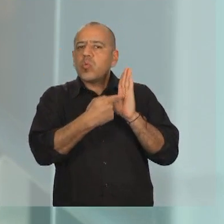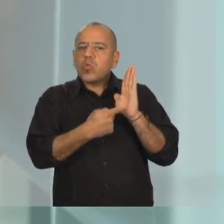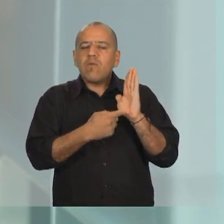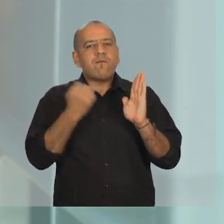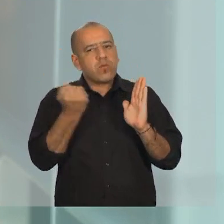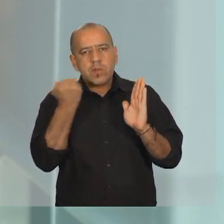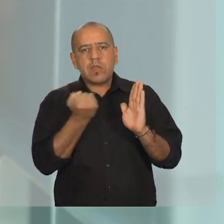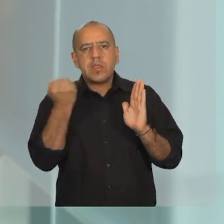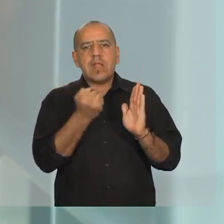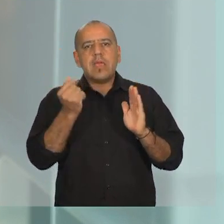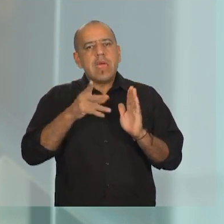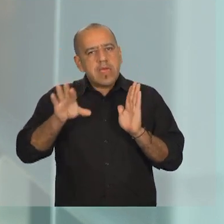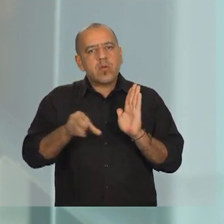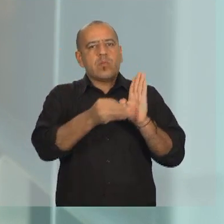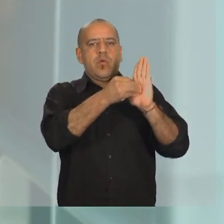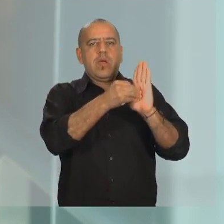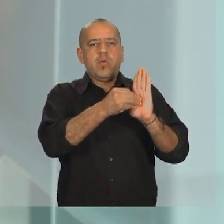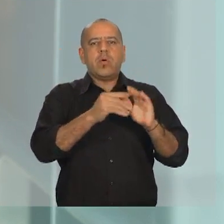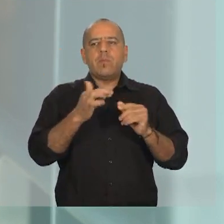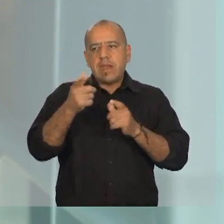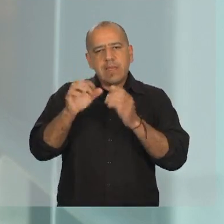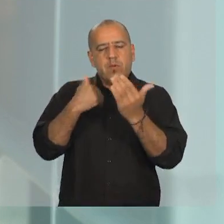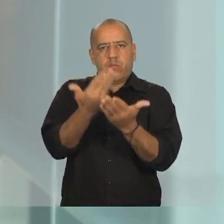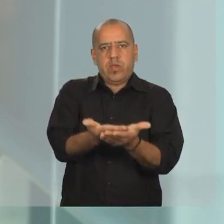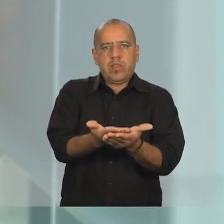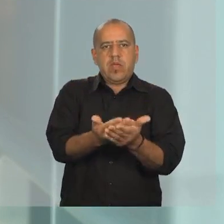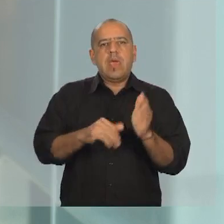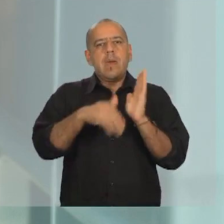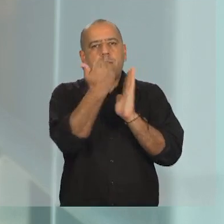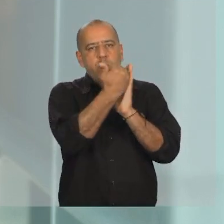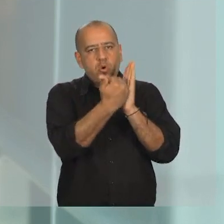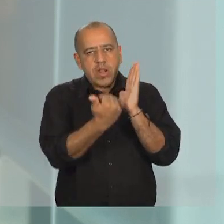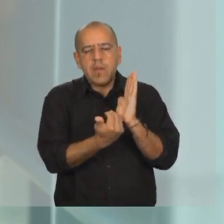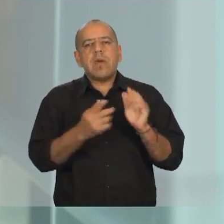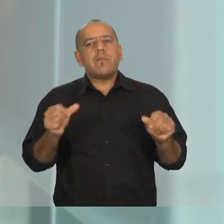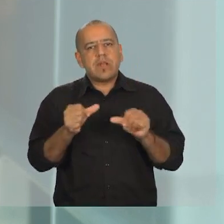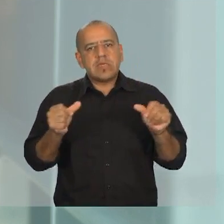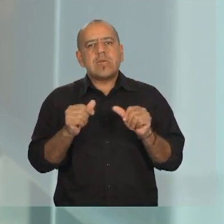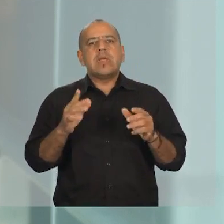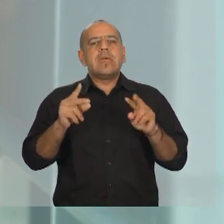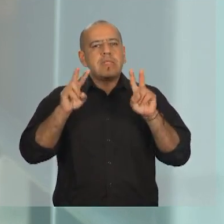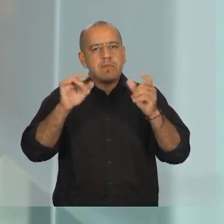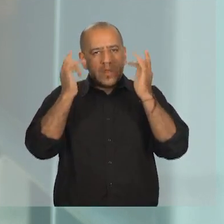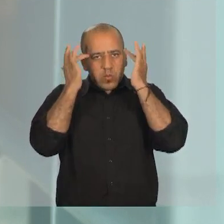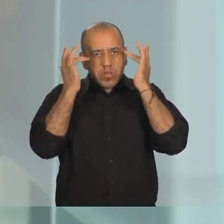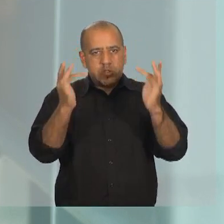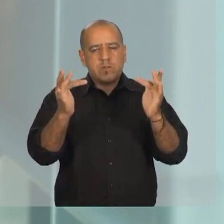incorporados en todo momento y oportunidad a las propuestas, programas y acciones educativas,